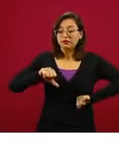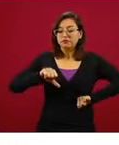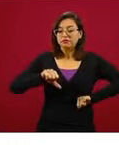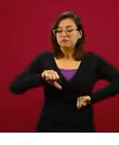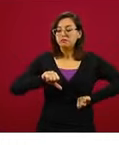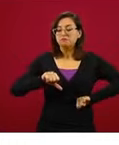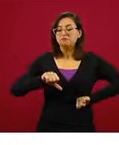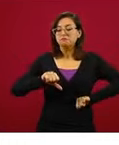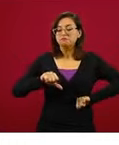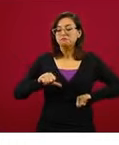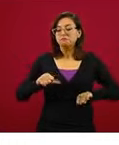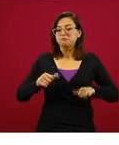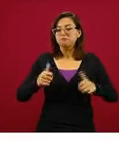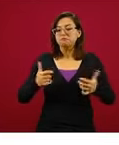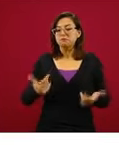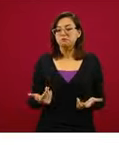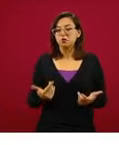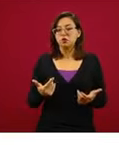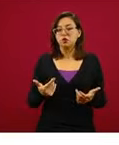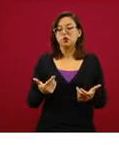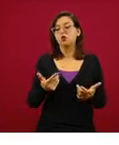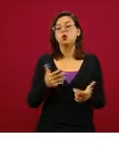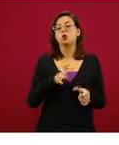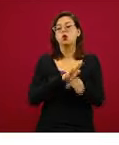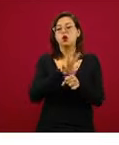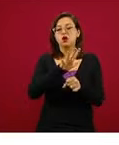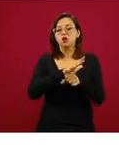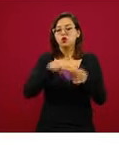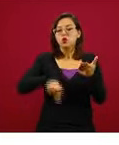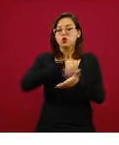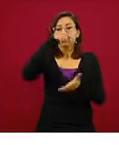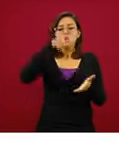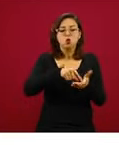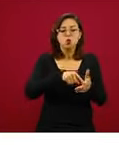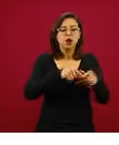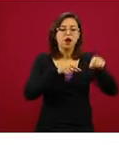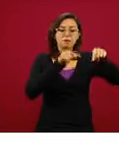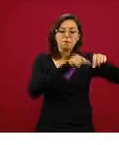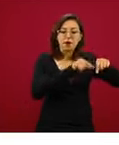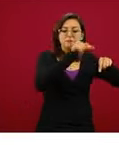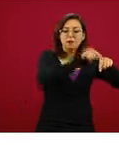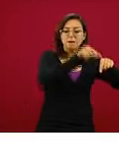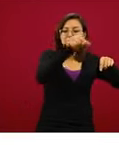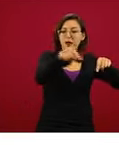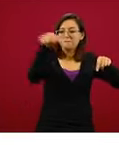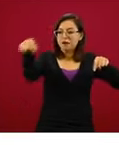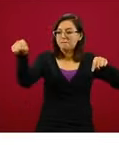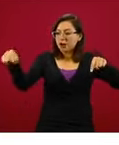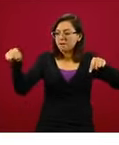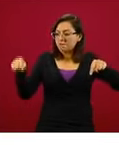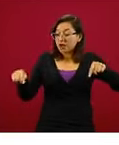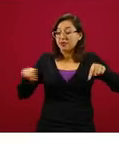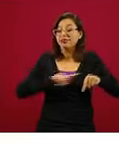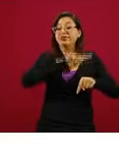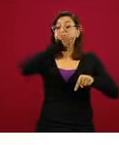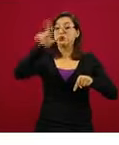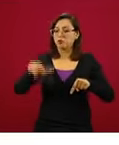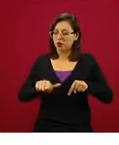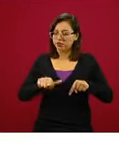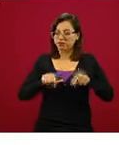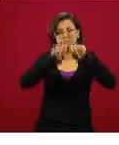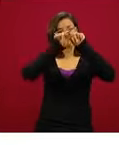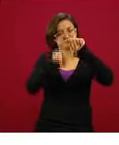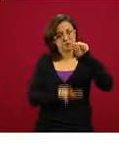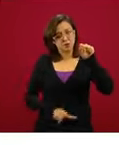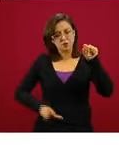en una zona muy localizada y después se extiende a todo el país. Las tres etapas